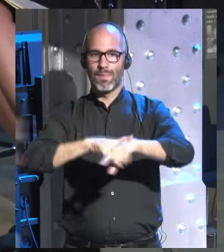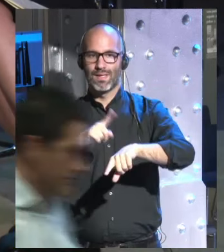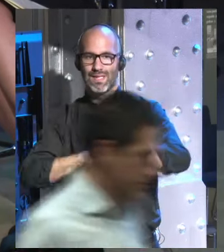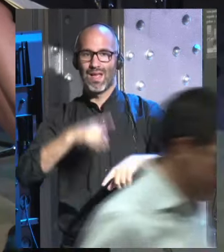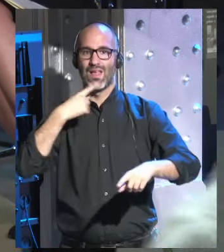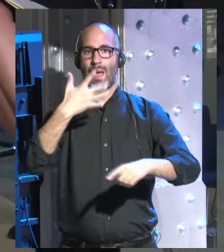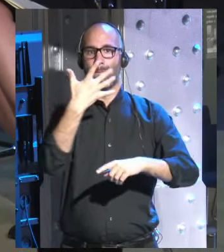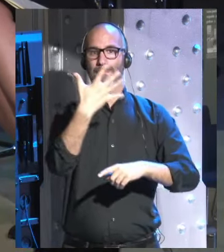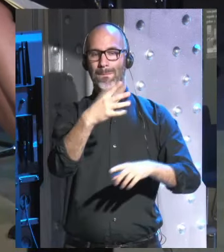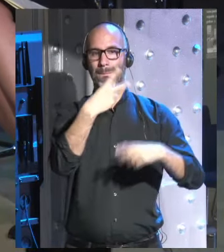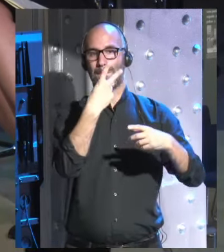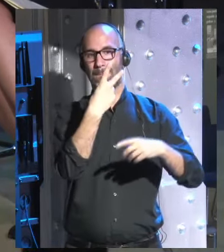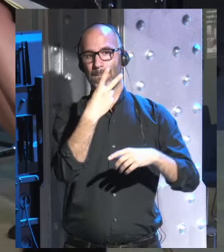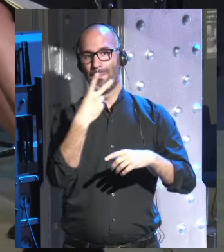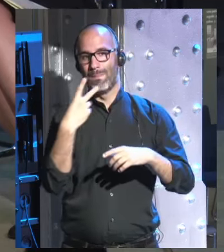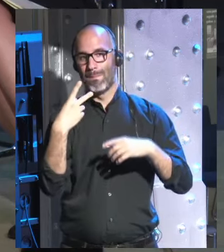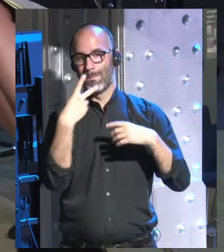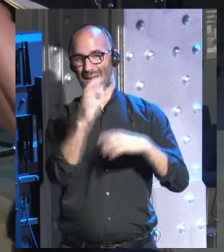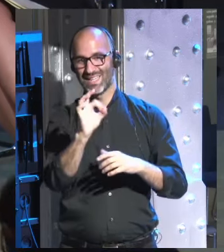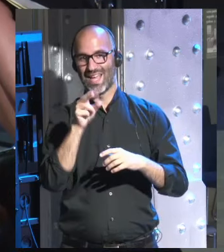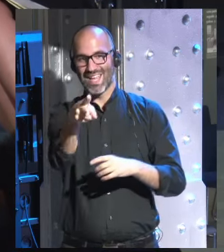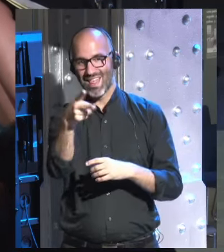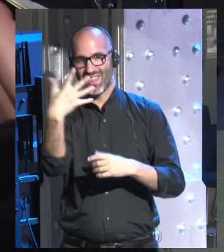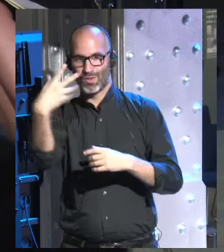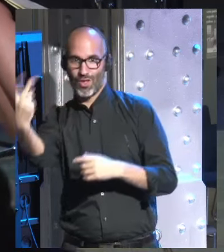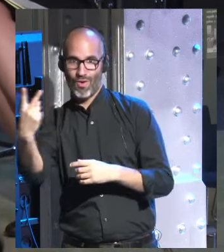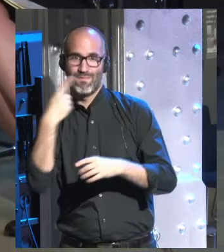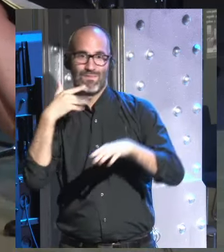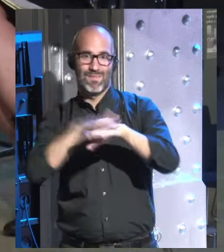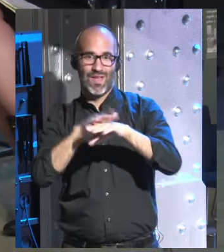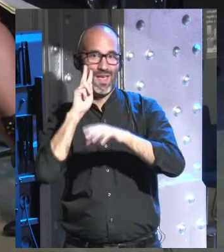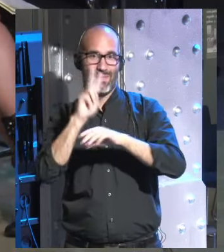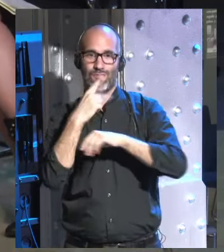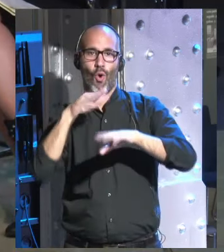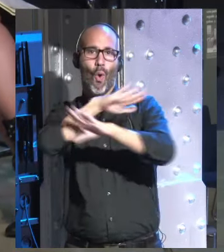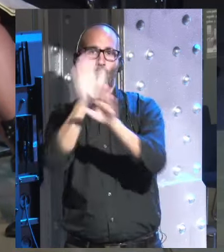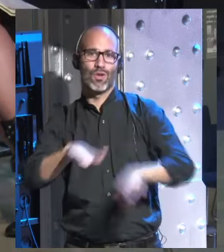haz la última pregunta no me gusta nada lo he visto así que tengo que hacer caso